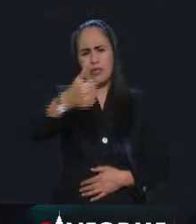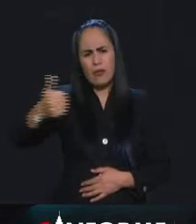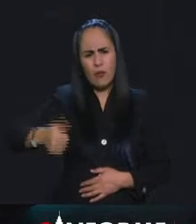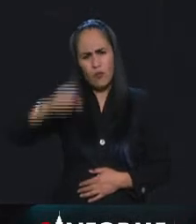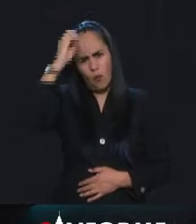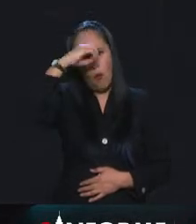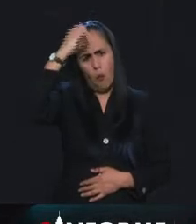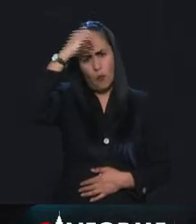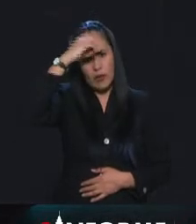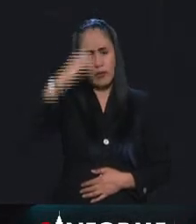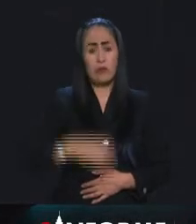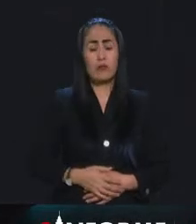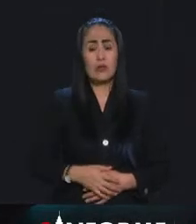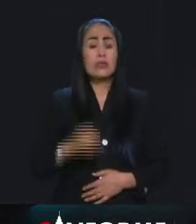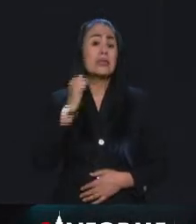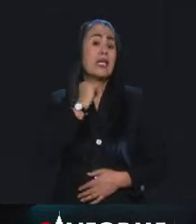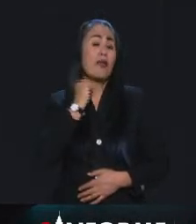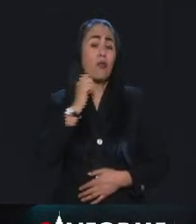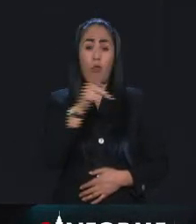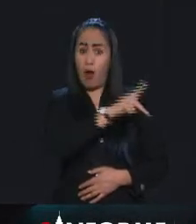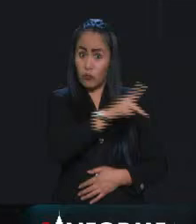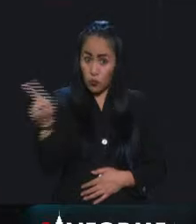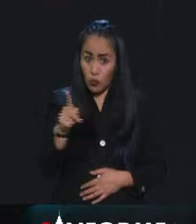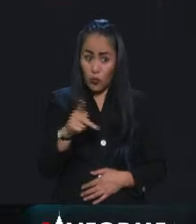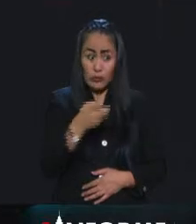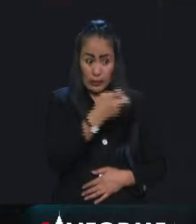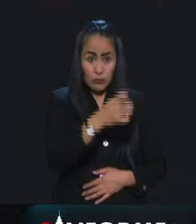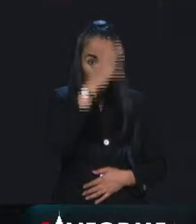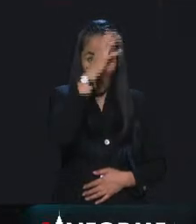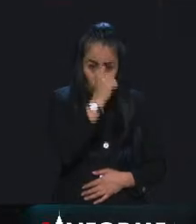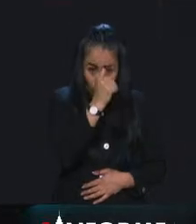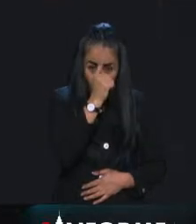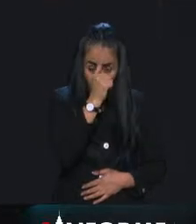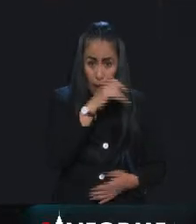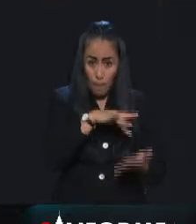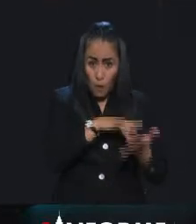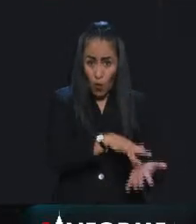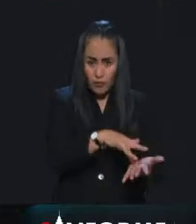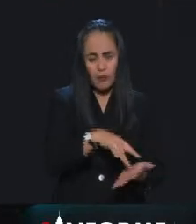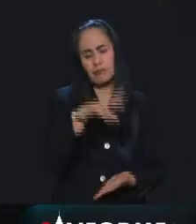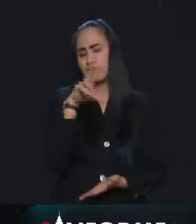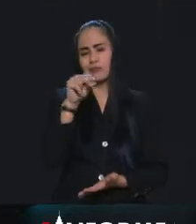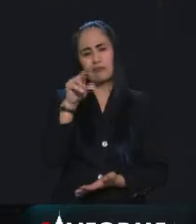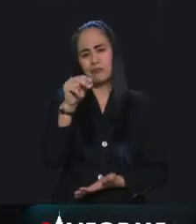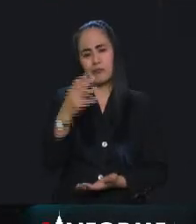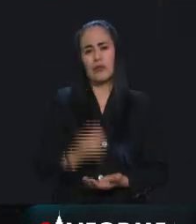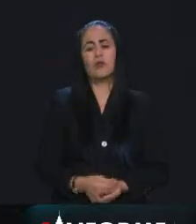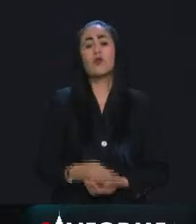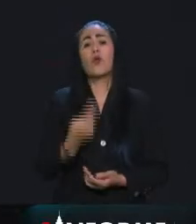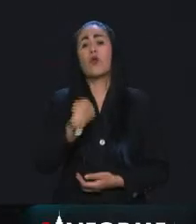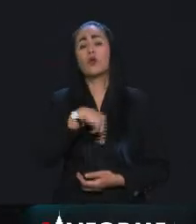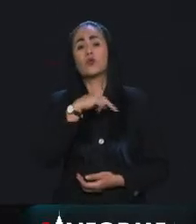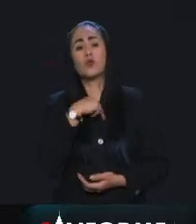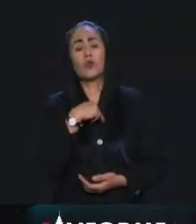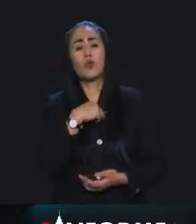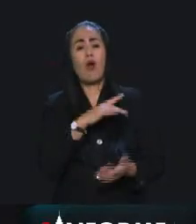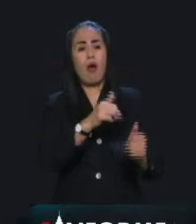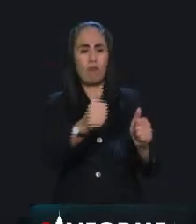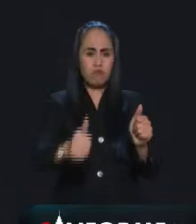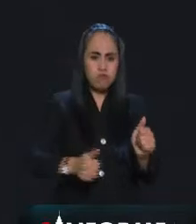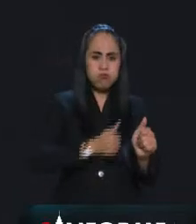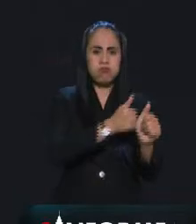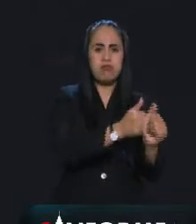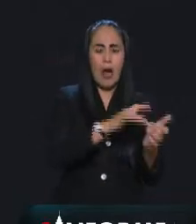todos los senadores estamos de acuerdo con esto y por supuesto que no estamos respaldando una eventual